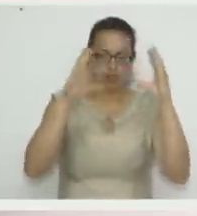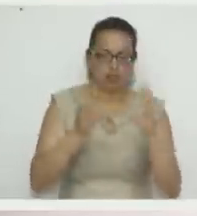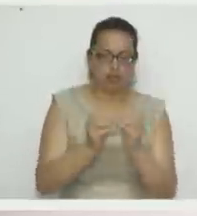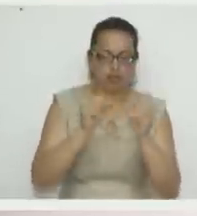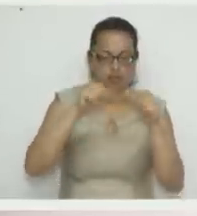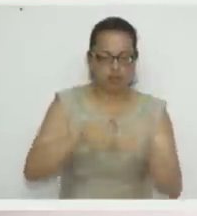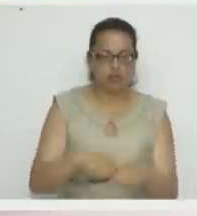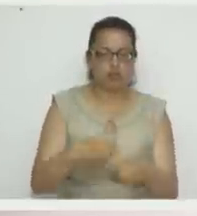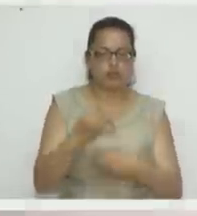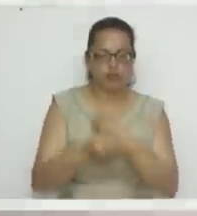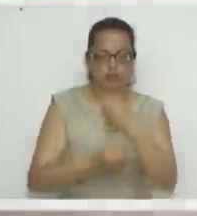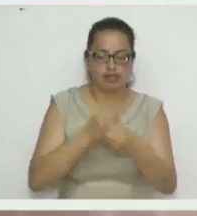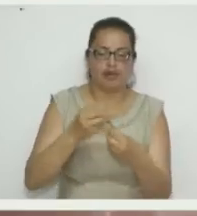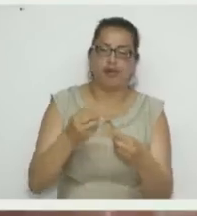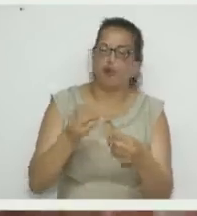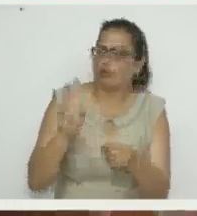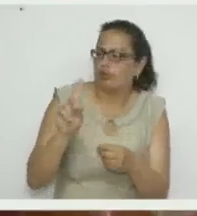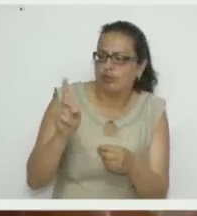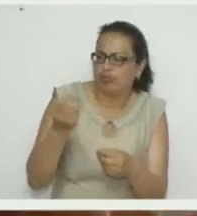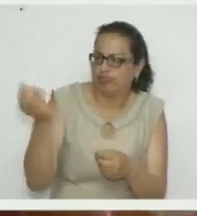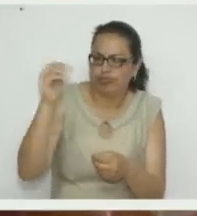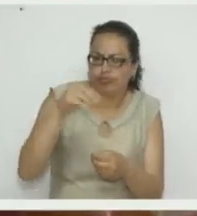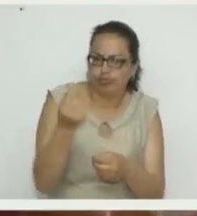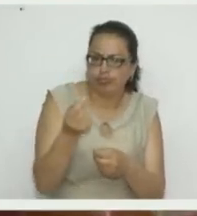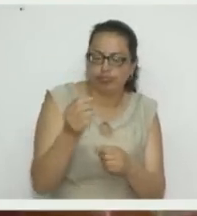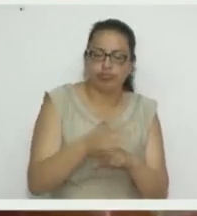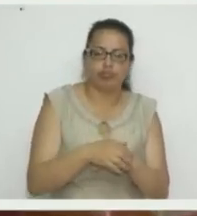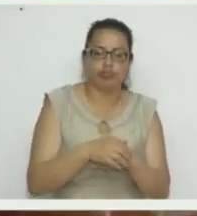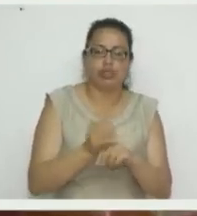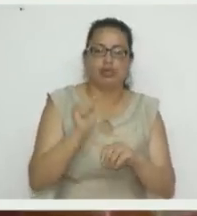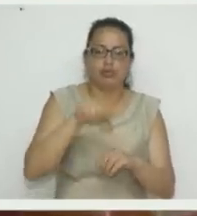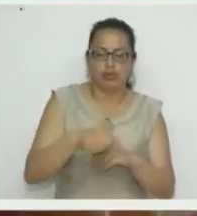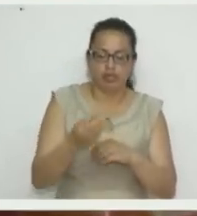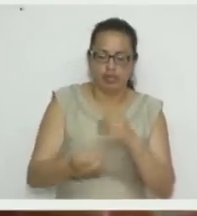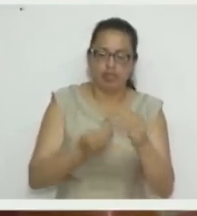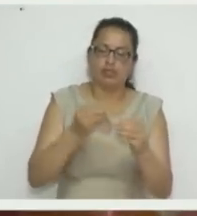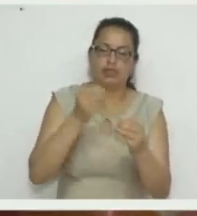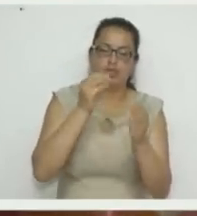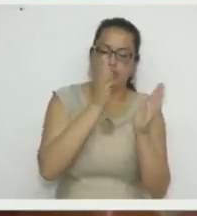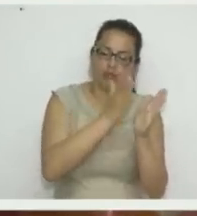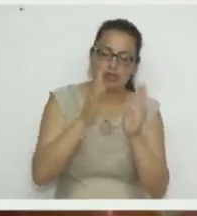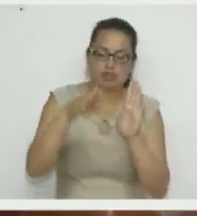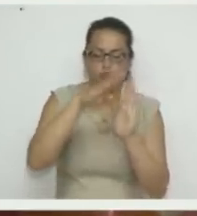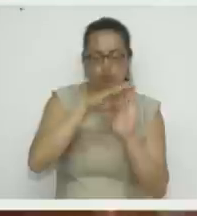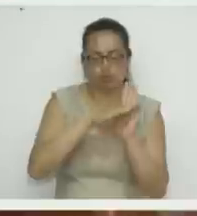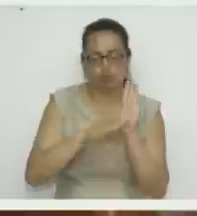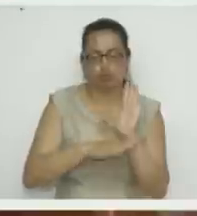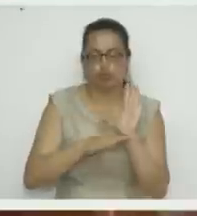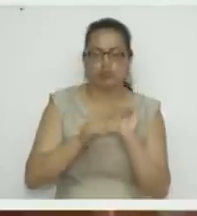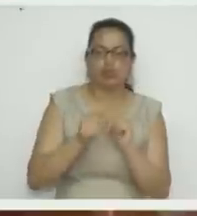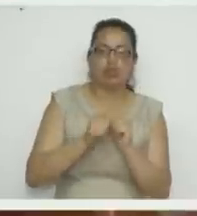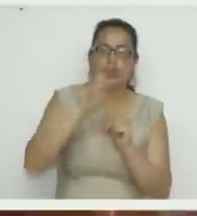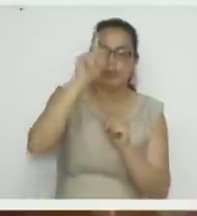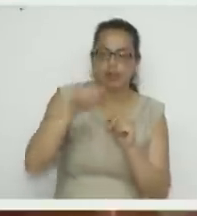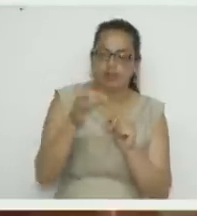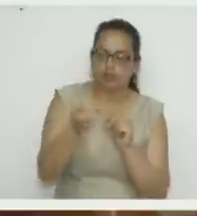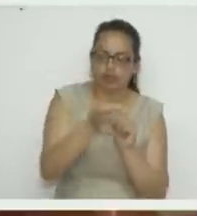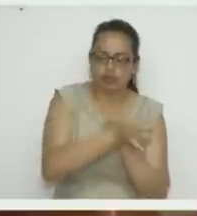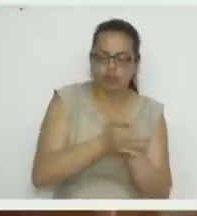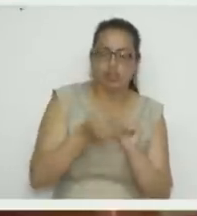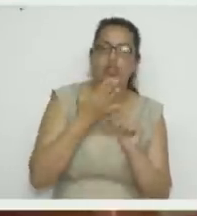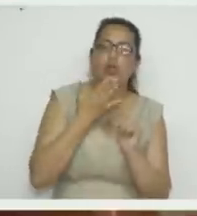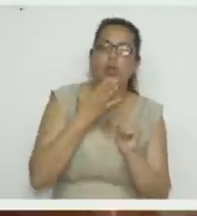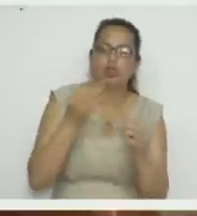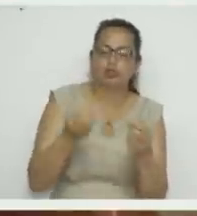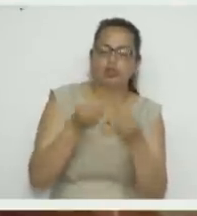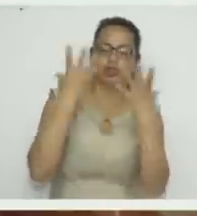y son necesitan muy poco materiales. los podemos vender por paqueticos, como siempre les decía. Y las lentejuelas son económicas. Entonces, todos los materiales